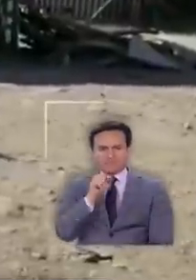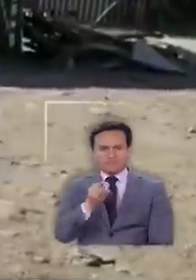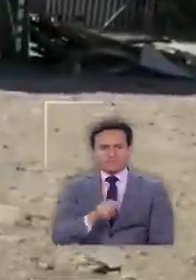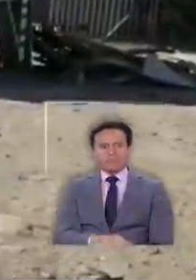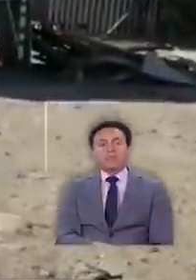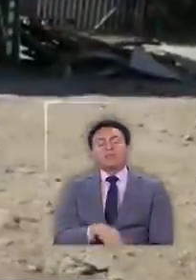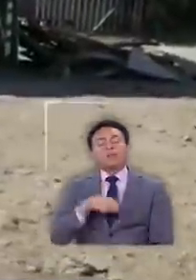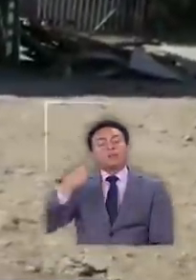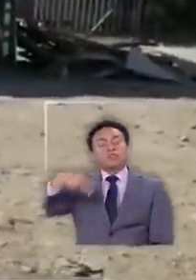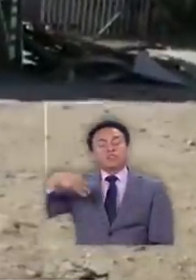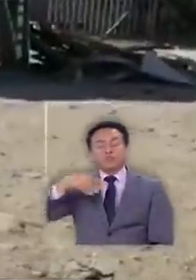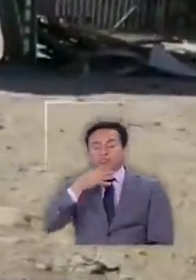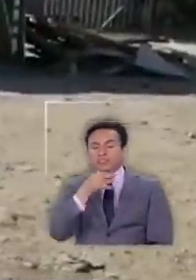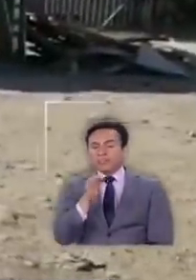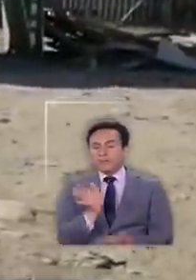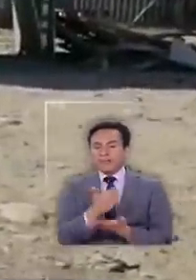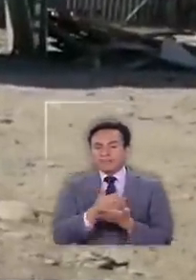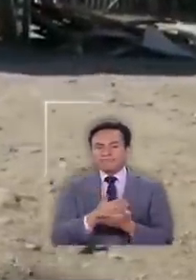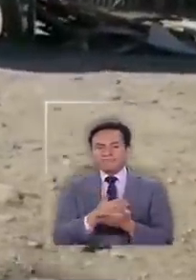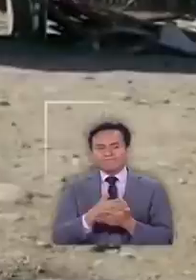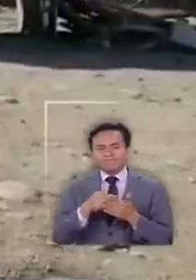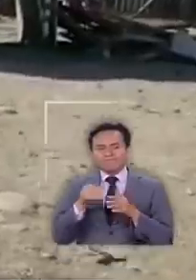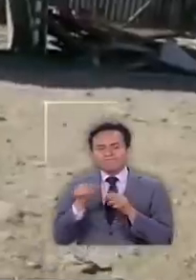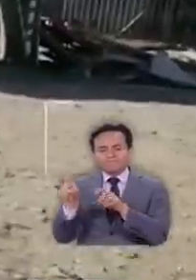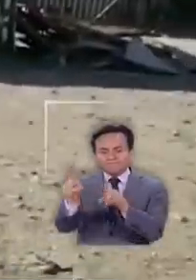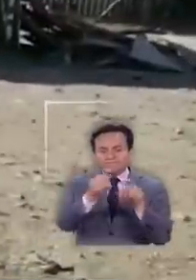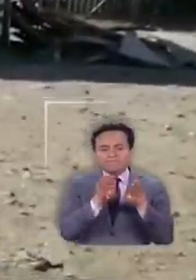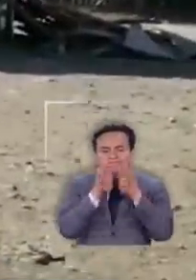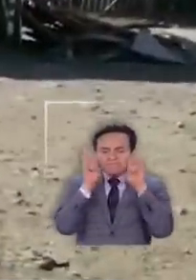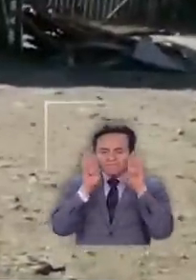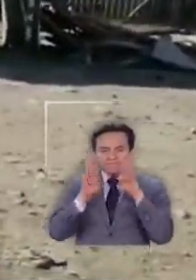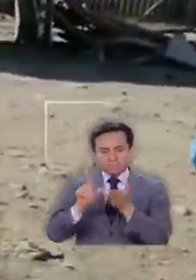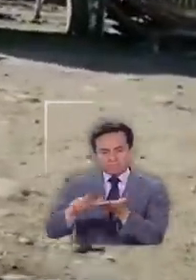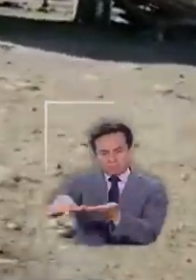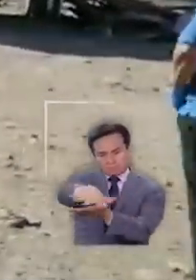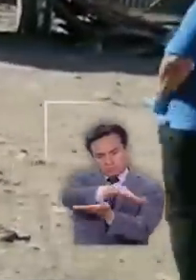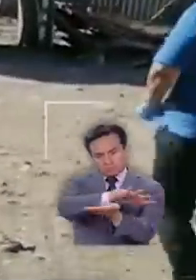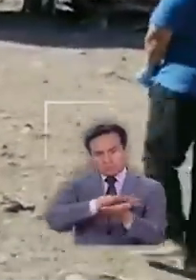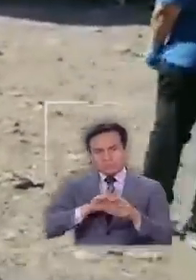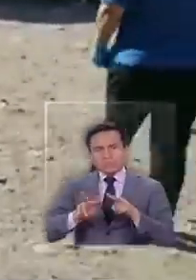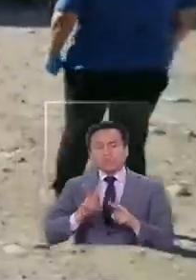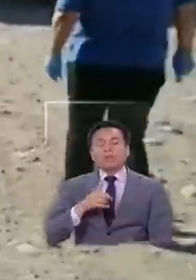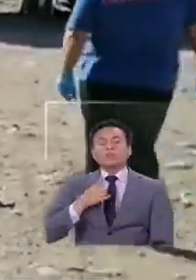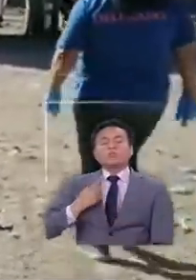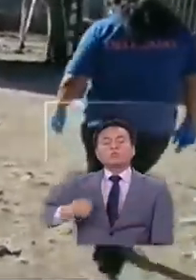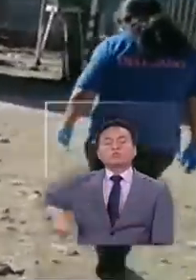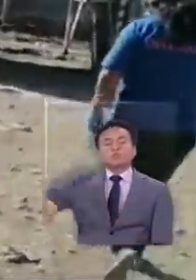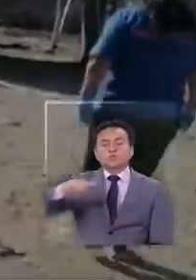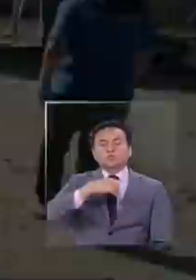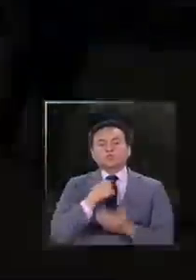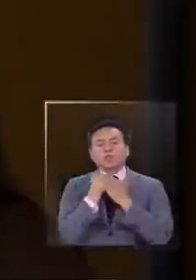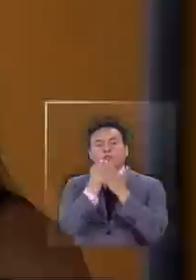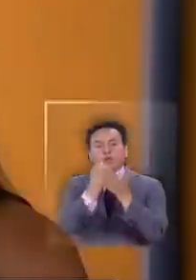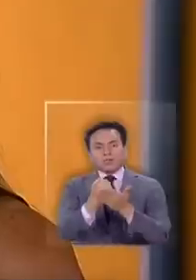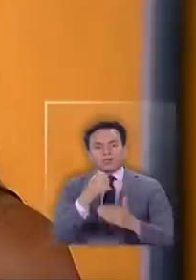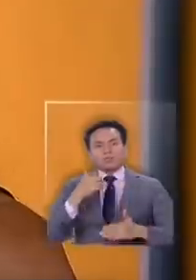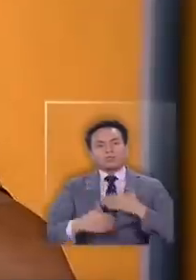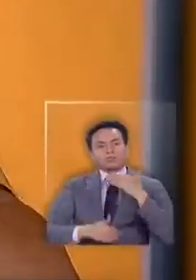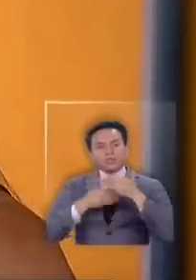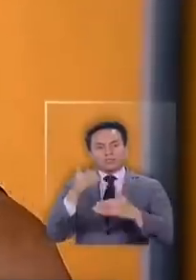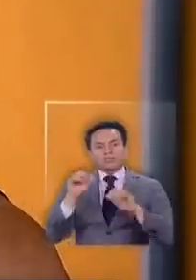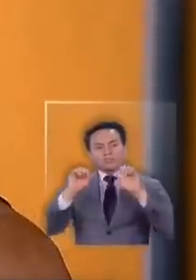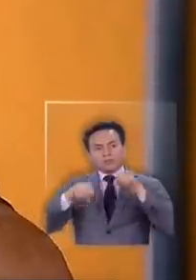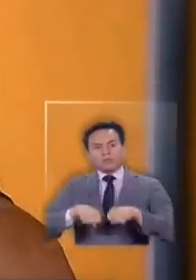El municipio anunció un plan de sanitización en la iglesia y en su entorno. Nosotros estamos colaborando en este proceso,